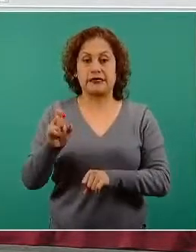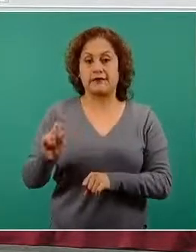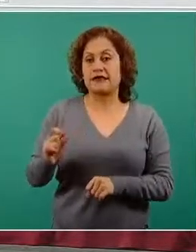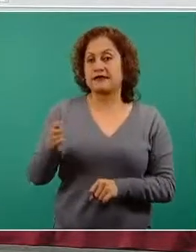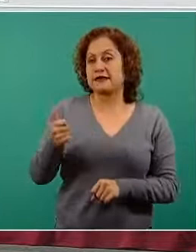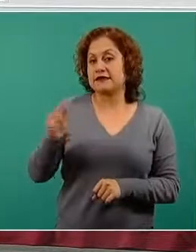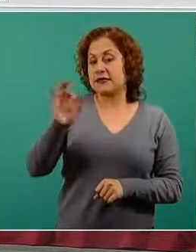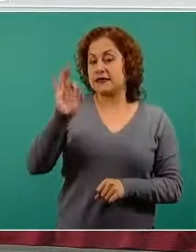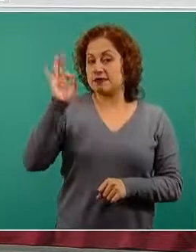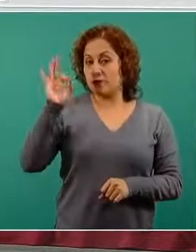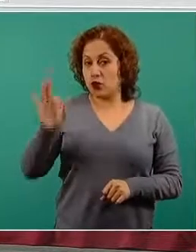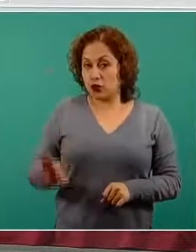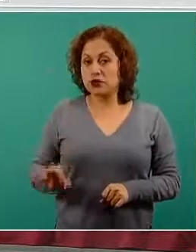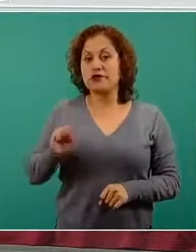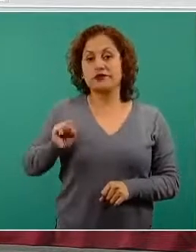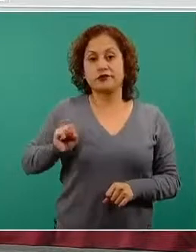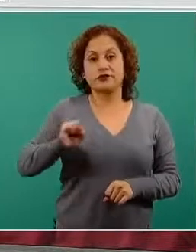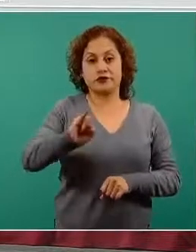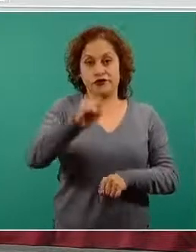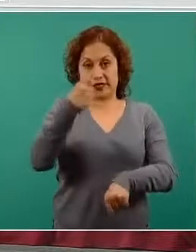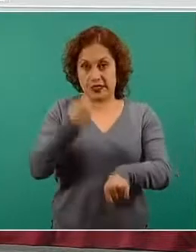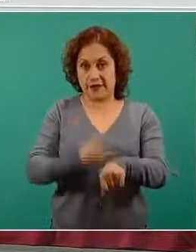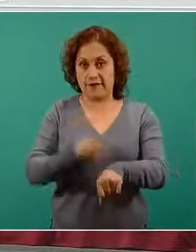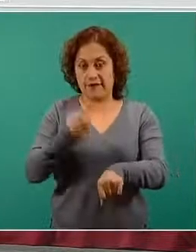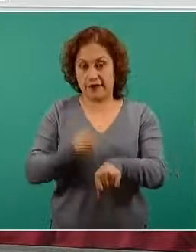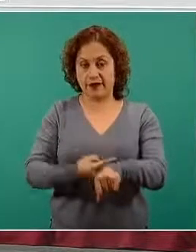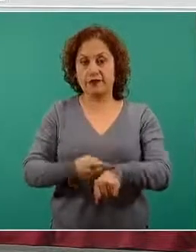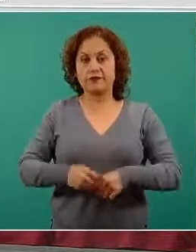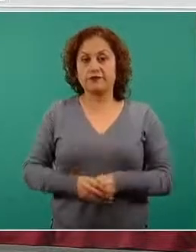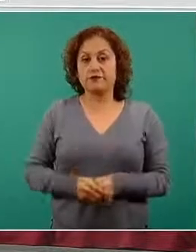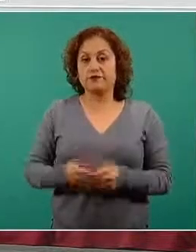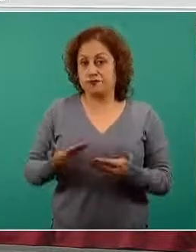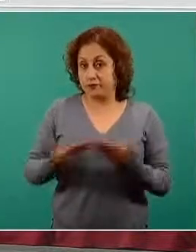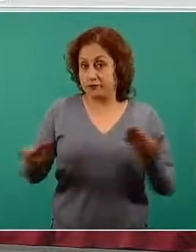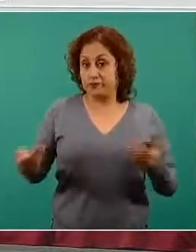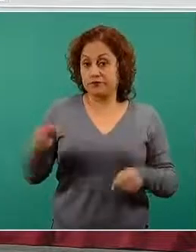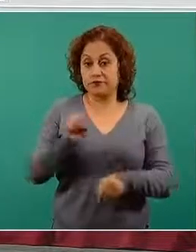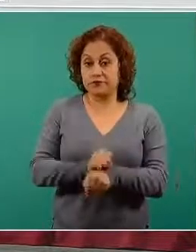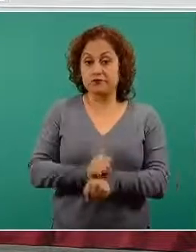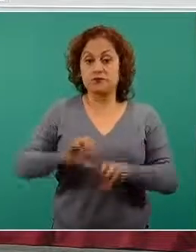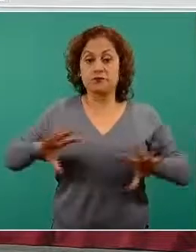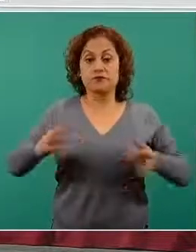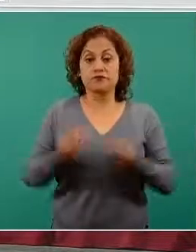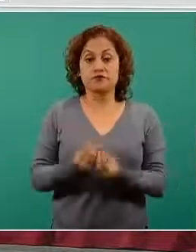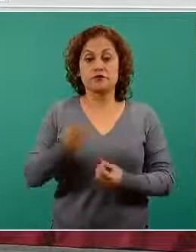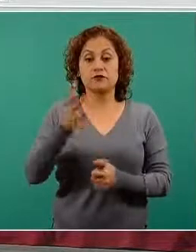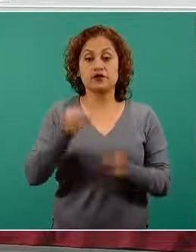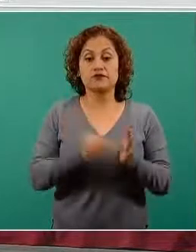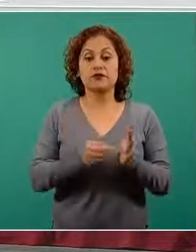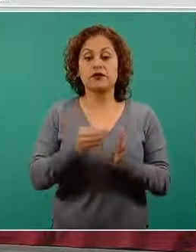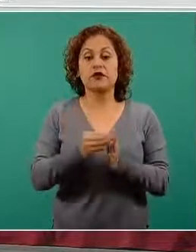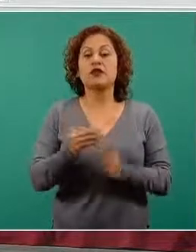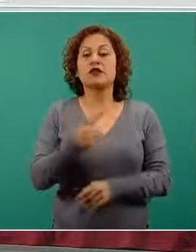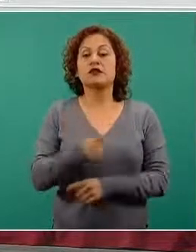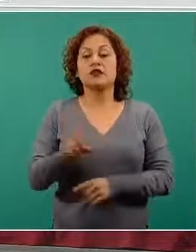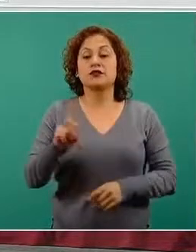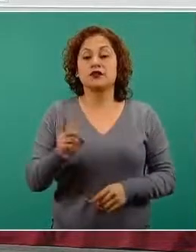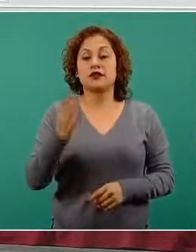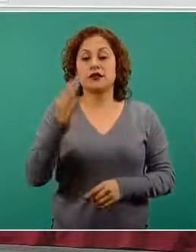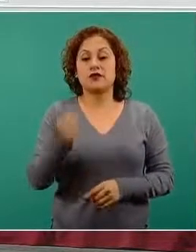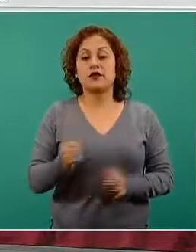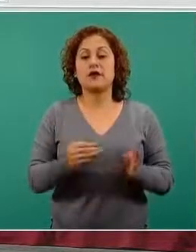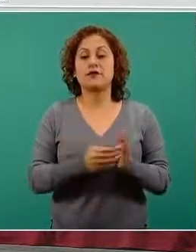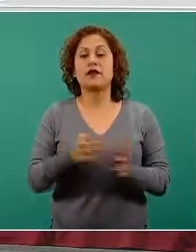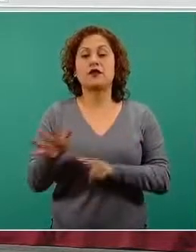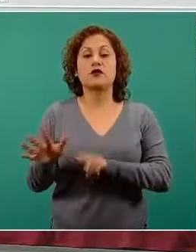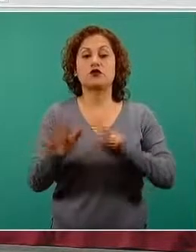por ciento de positividad para esta semana. Tenemos un total de 3 millones 139 mil 893 personas